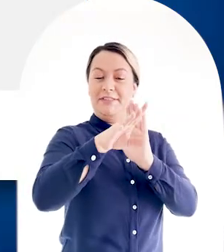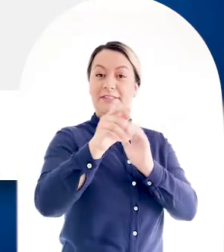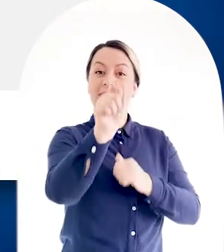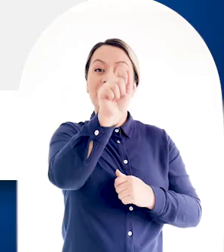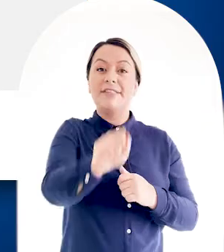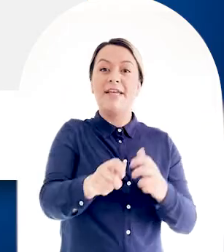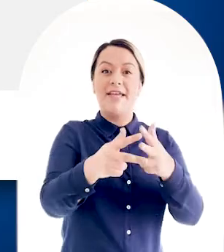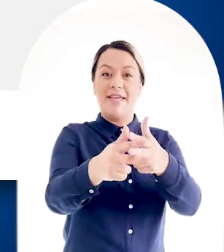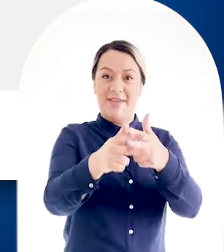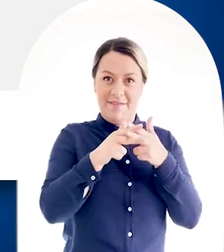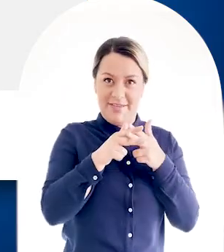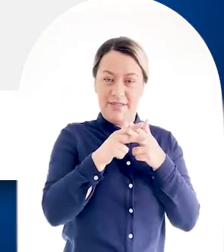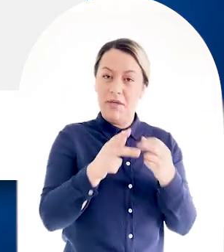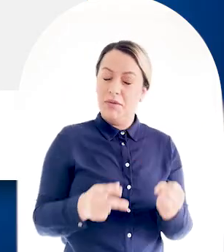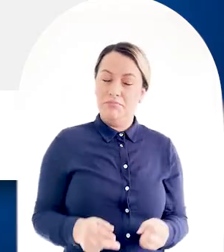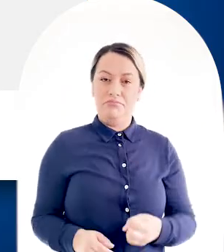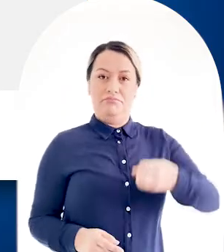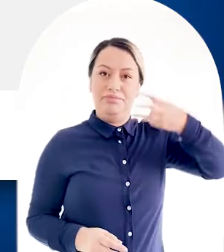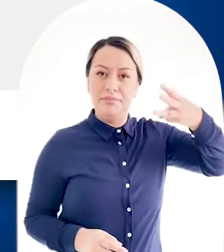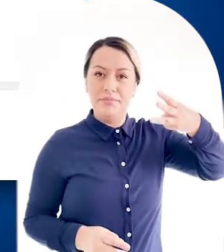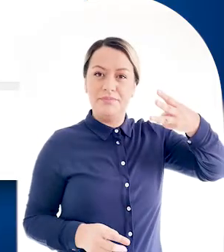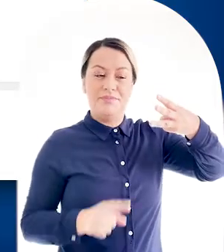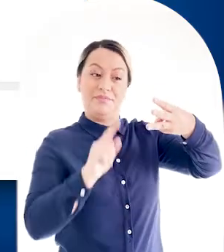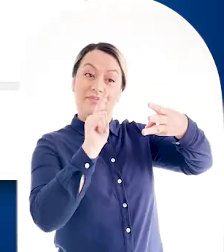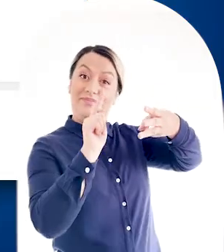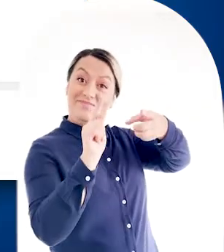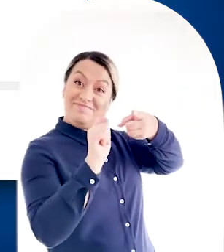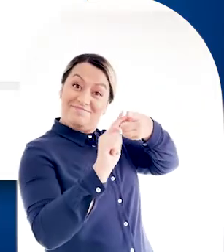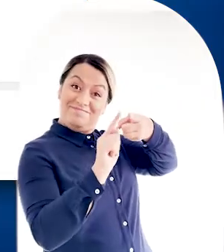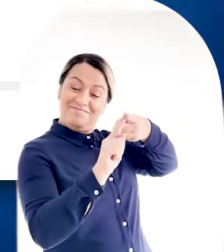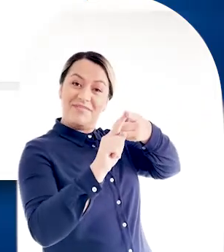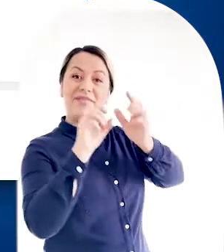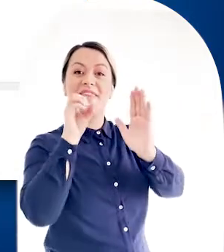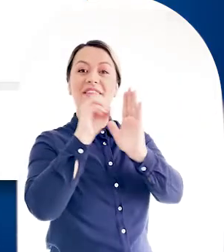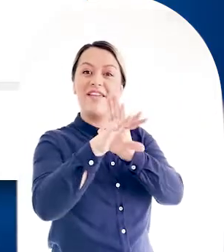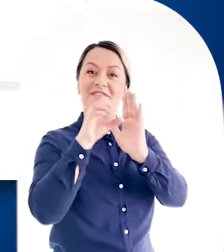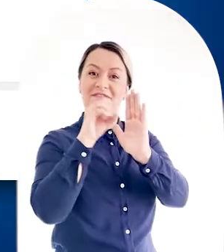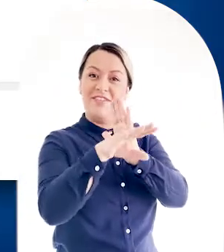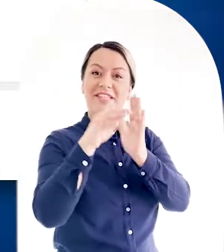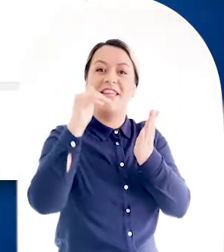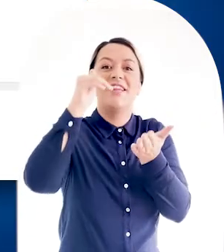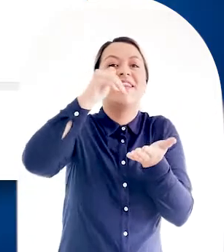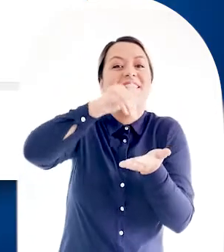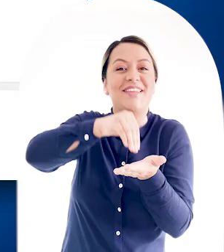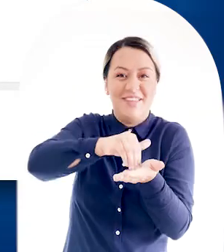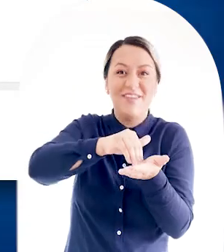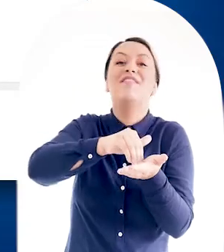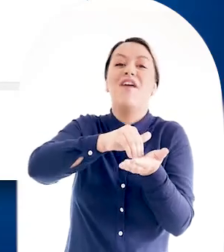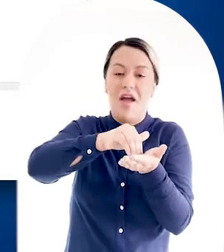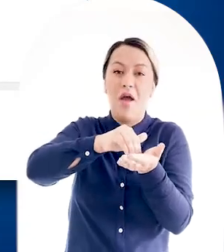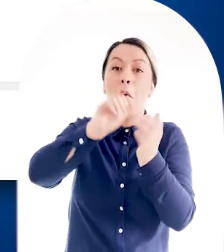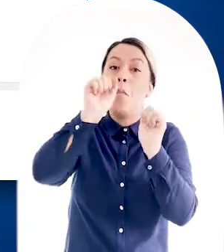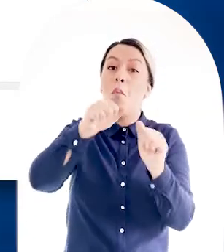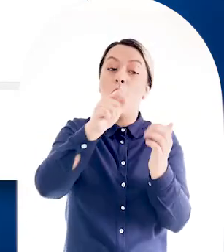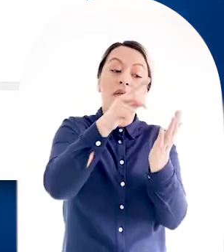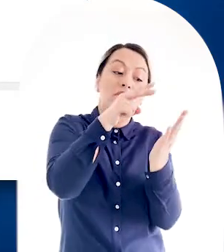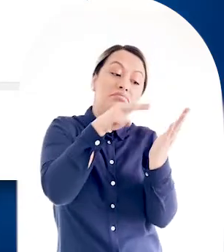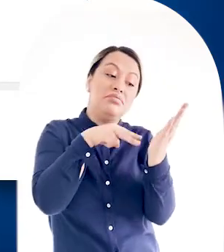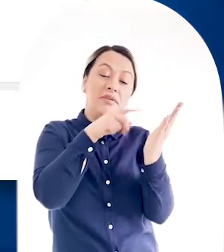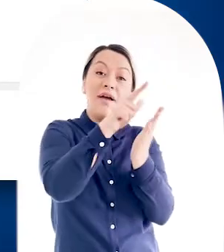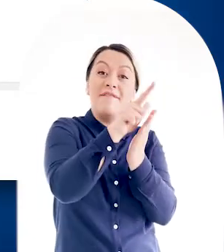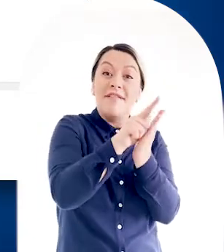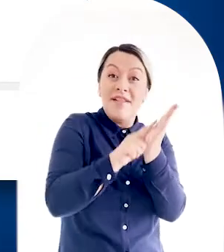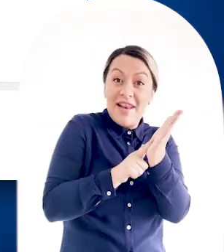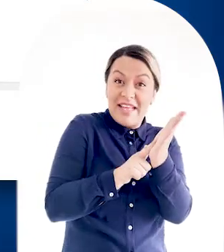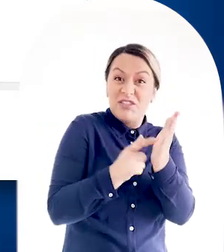Se activan tres opciones. Primera, Transferir de nuevo, donde podremos ver las últimas 10 cuentas a las que